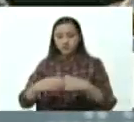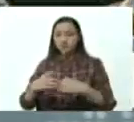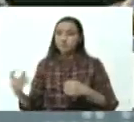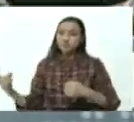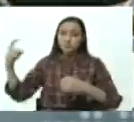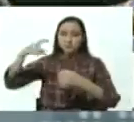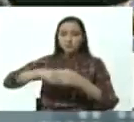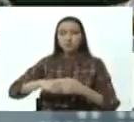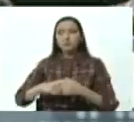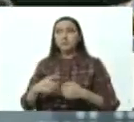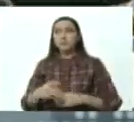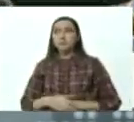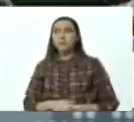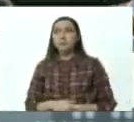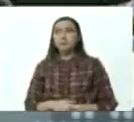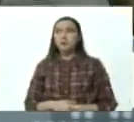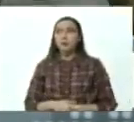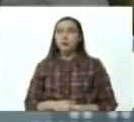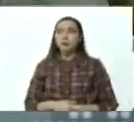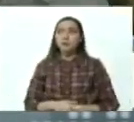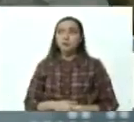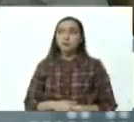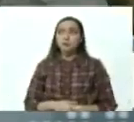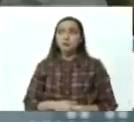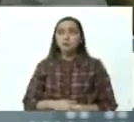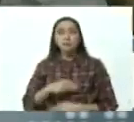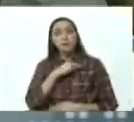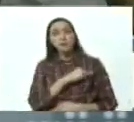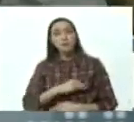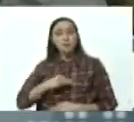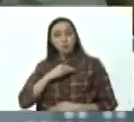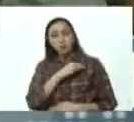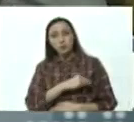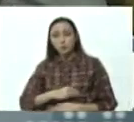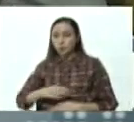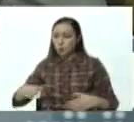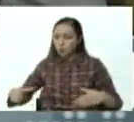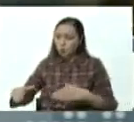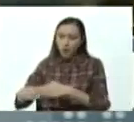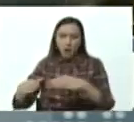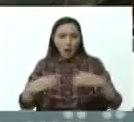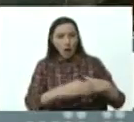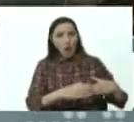las misiones y equipos,